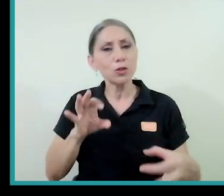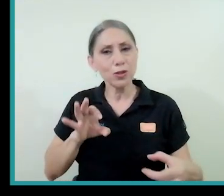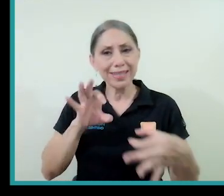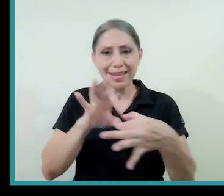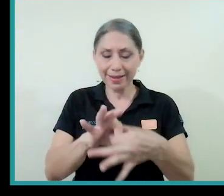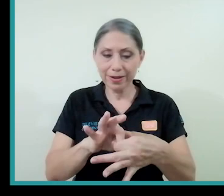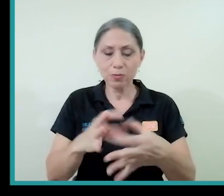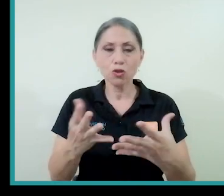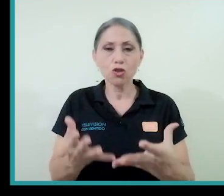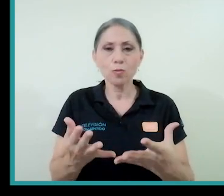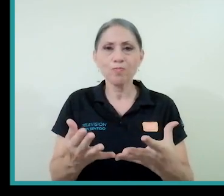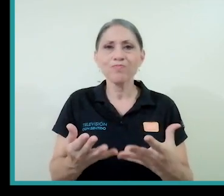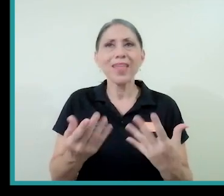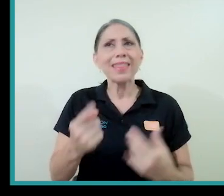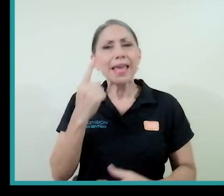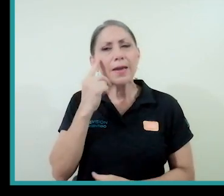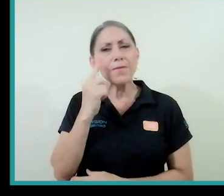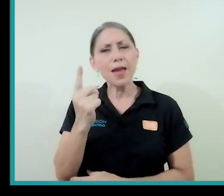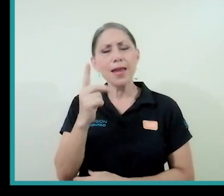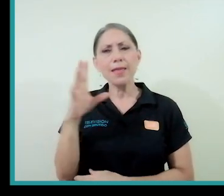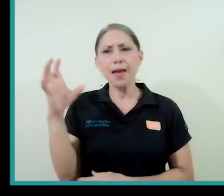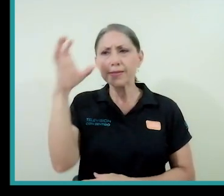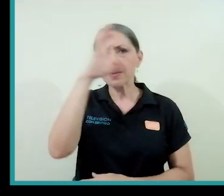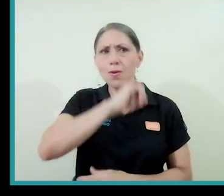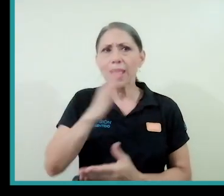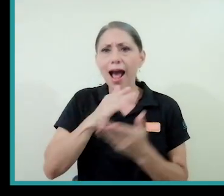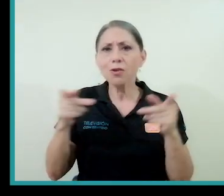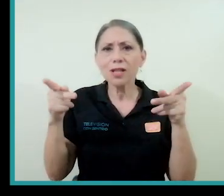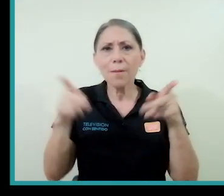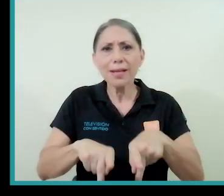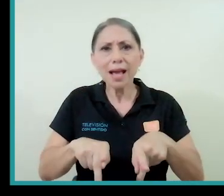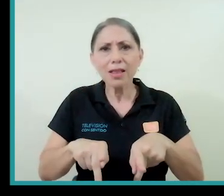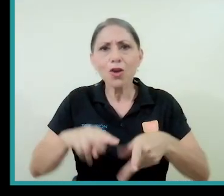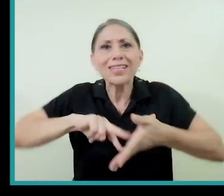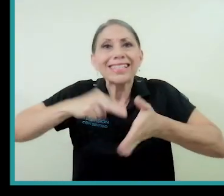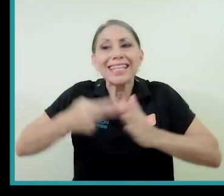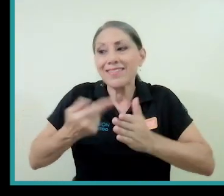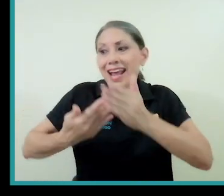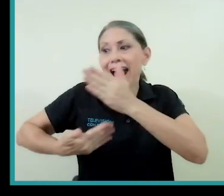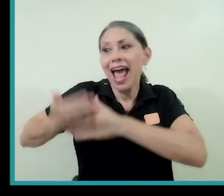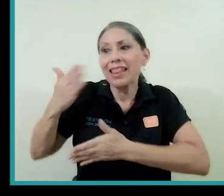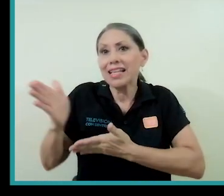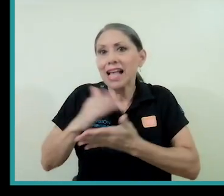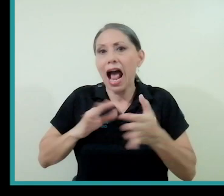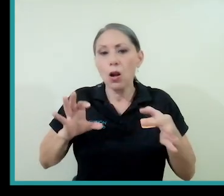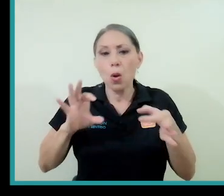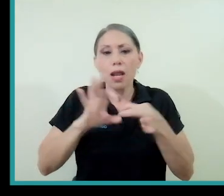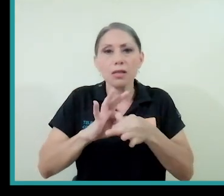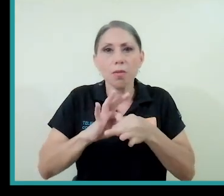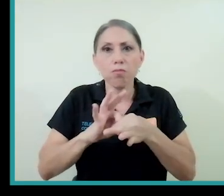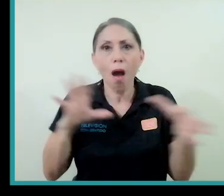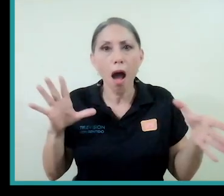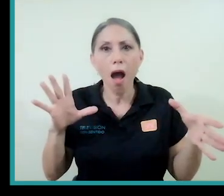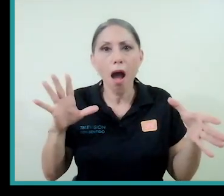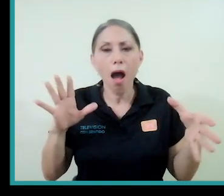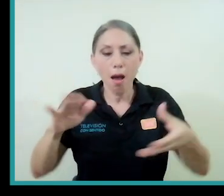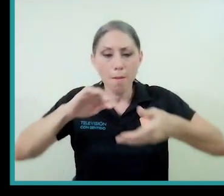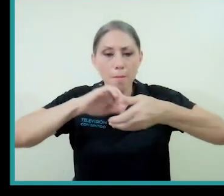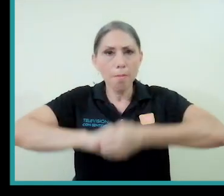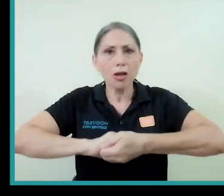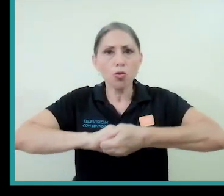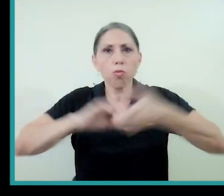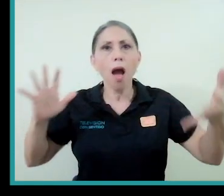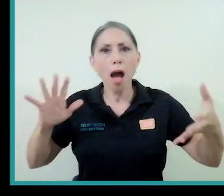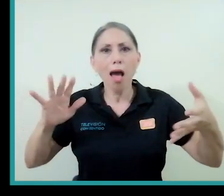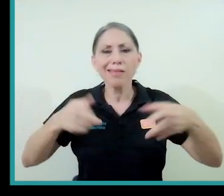con que esta visión de algo que está pasando es porque se quebrantó alguna alianza, algún pacto